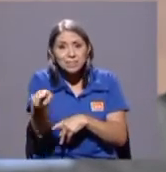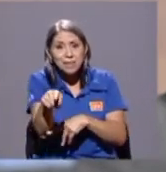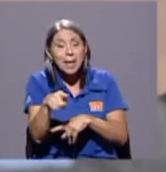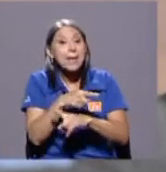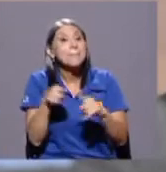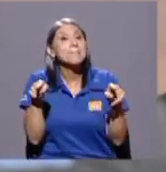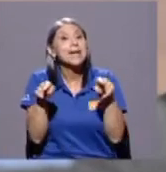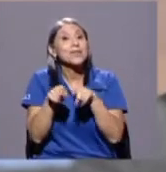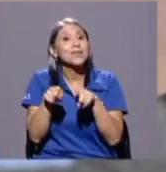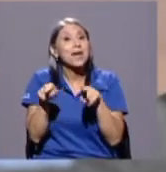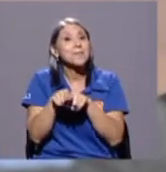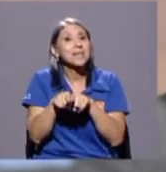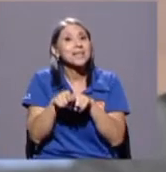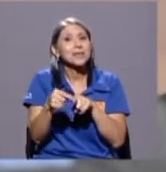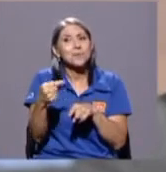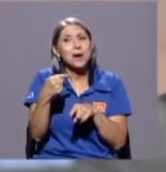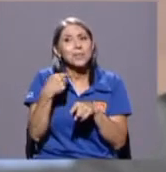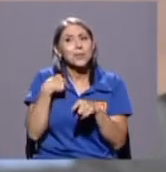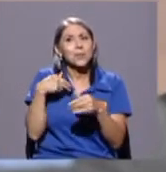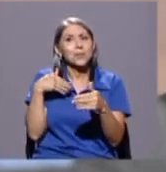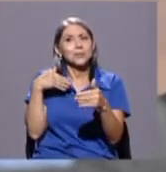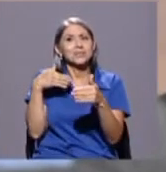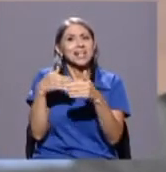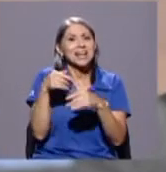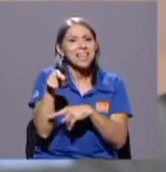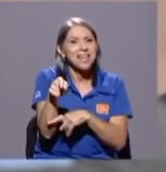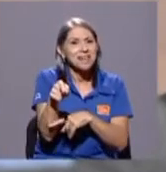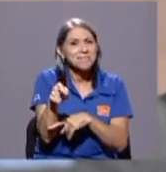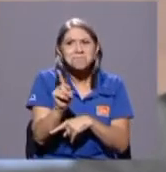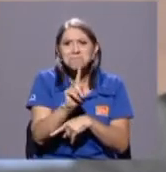parte de Guti nadie estaba nervioso. Nadie se ponía tenso.